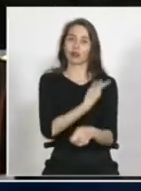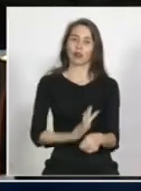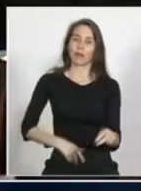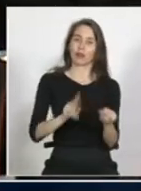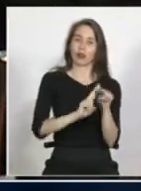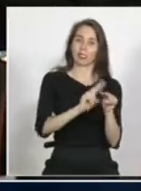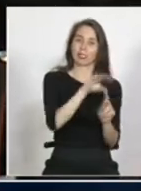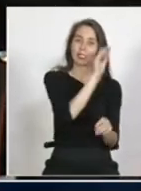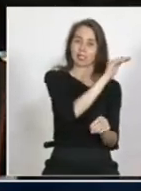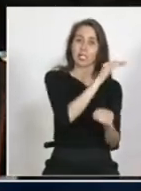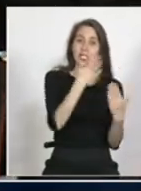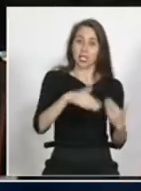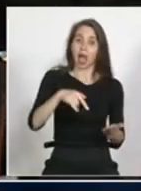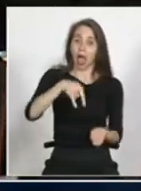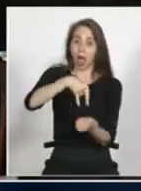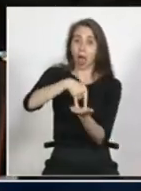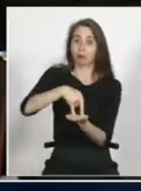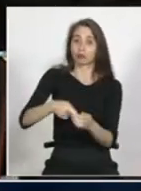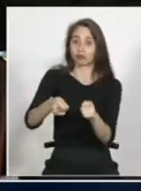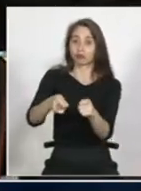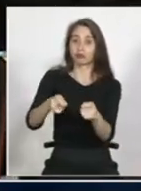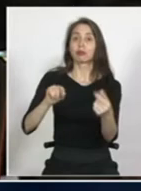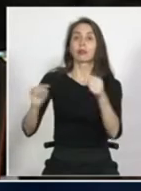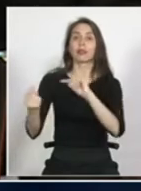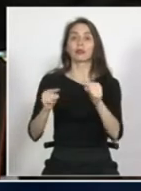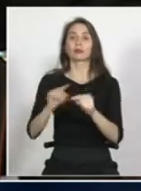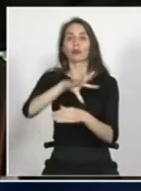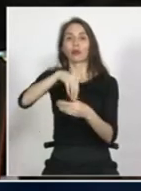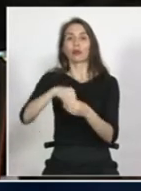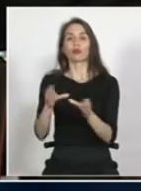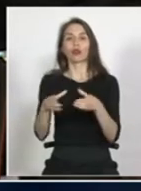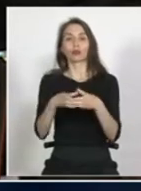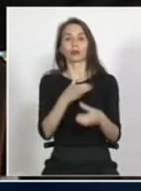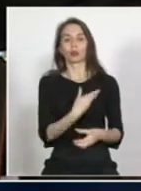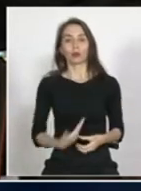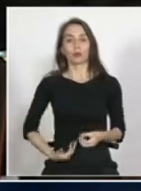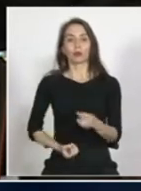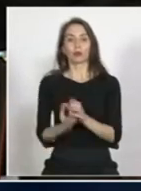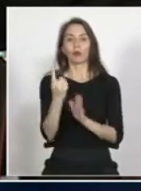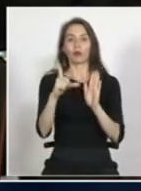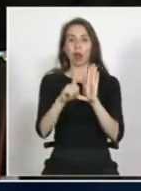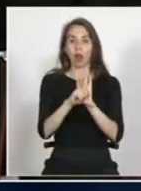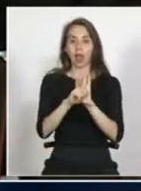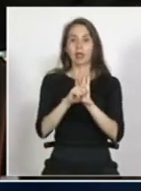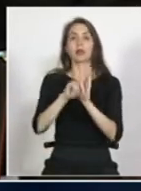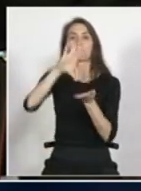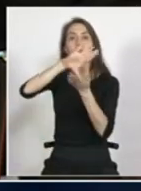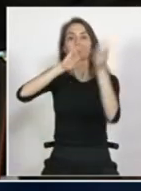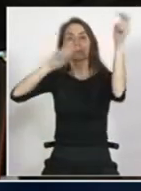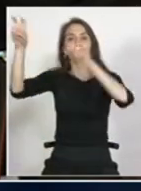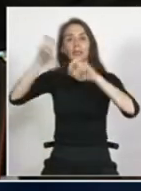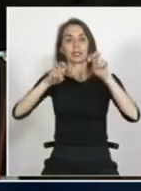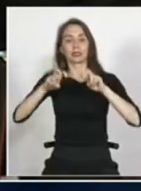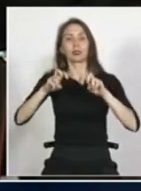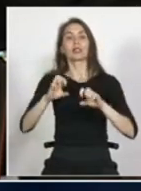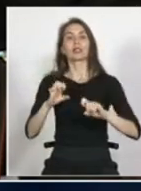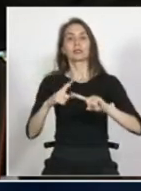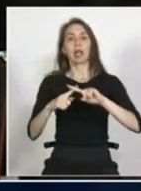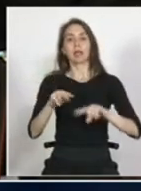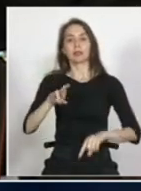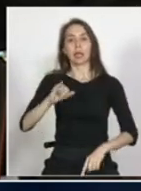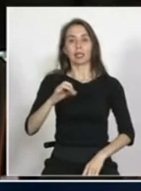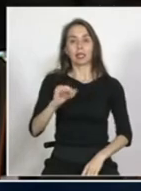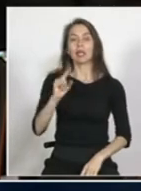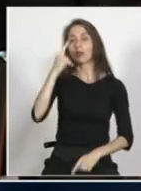definitiva el que ya se ingresó, y sobre el cual estamos discutiendo la Comisión de Gobierno, que es tener una nueva ley de migración y extranjería, y eso lo quiero dejar en claro, porque si